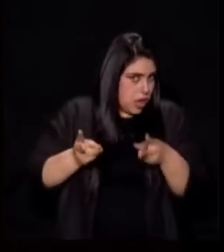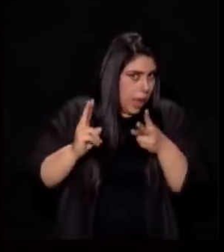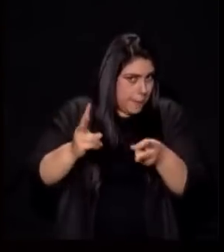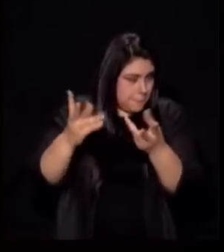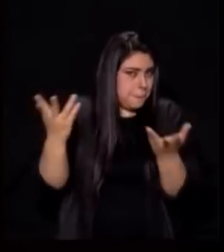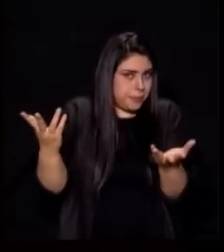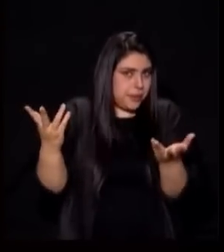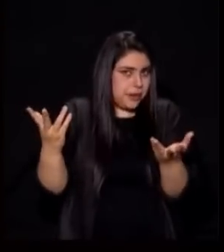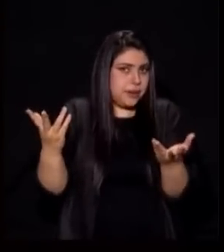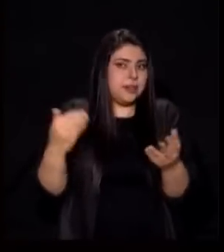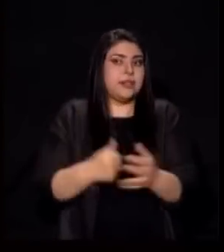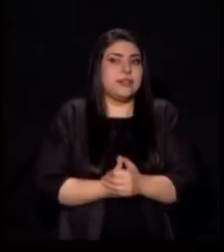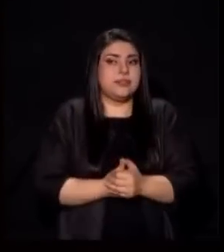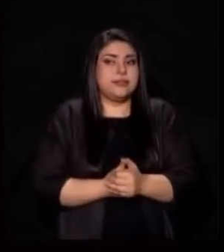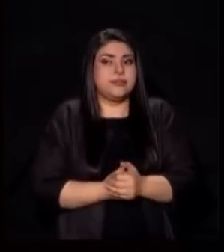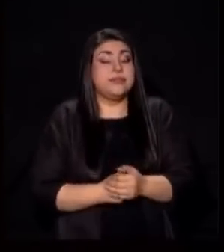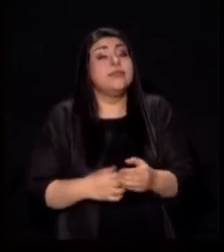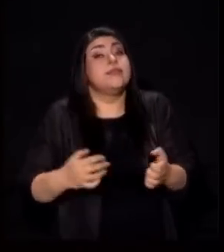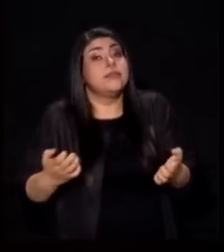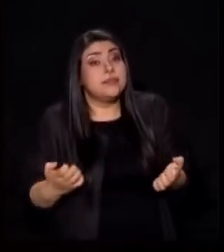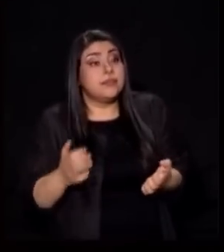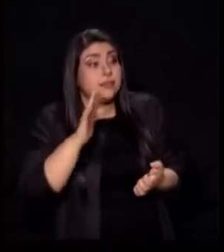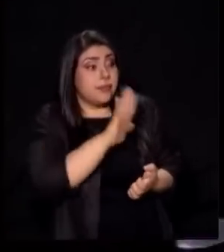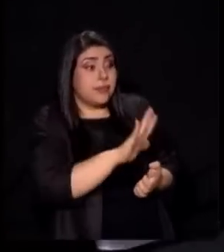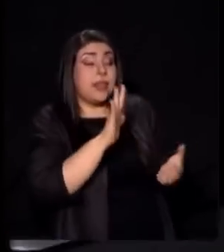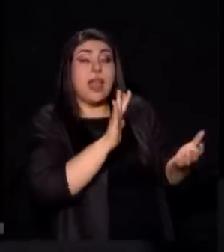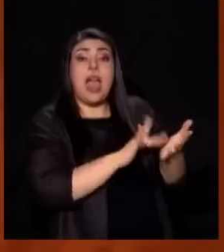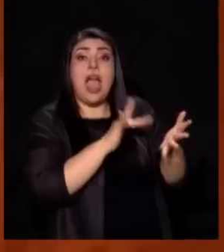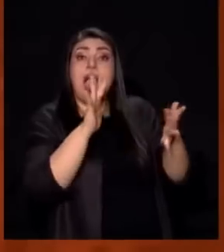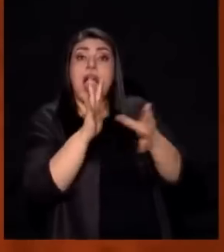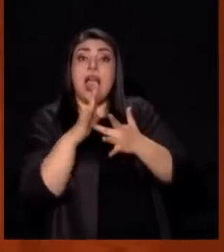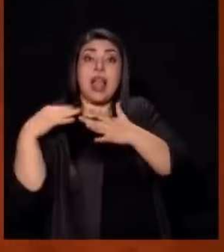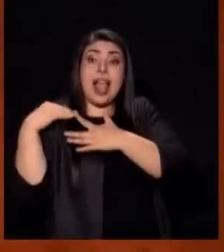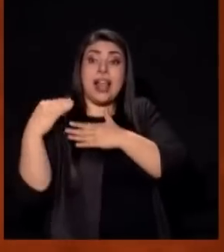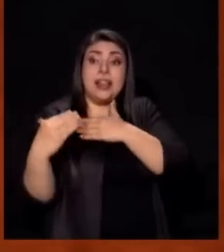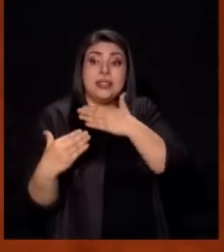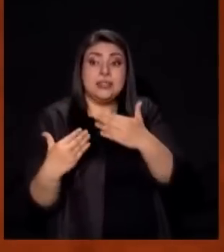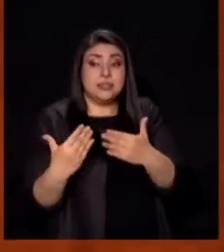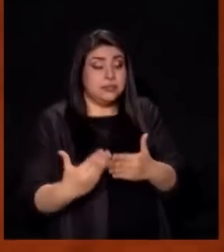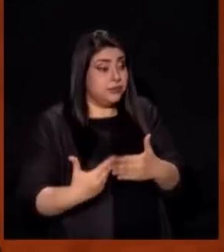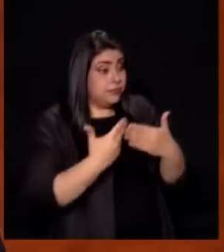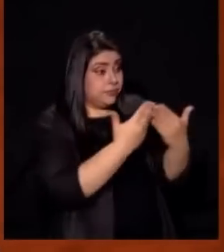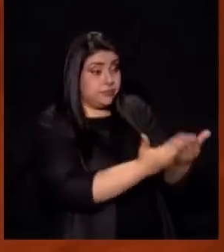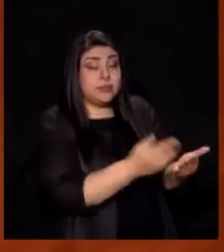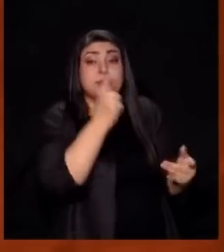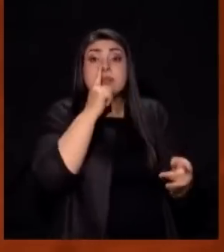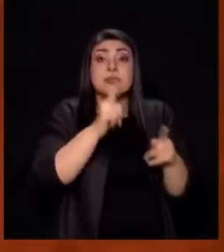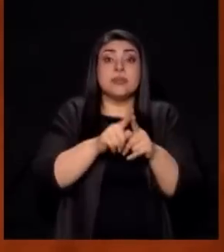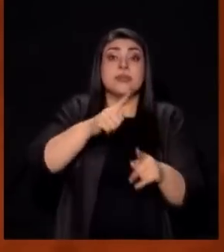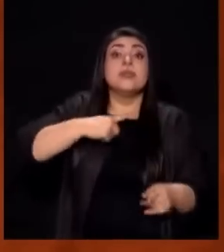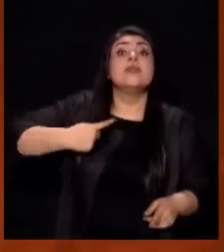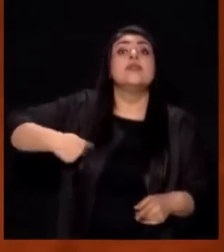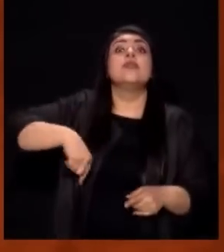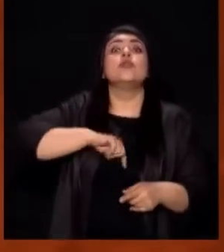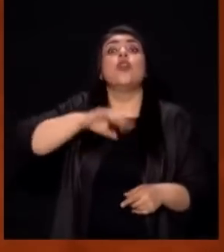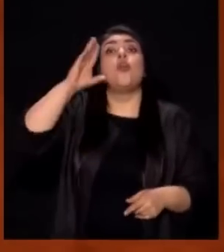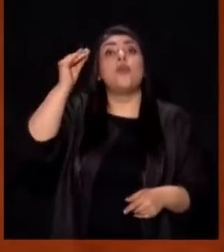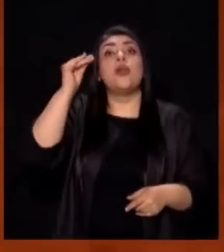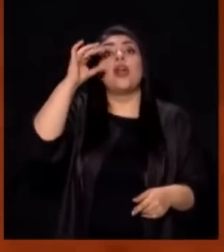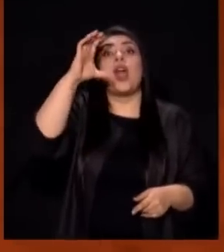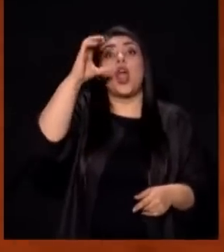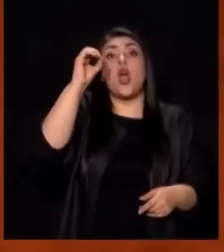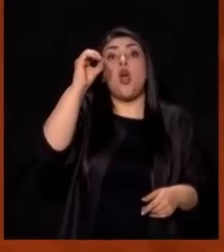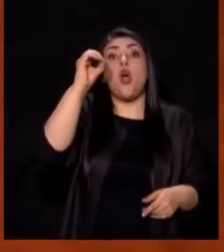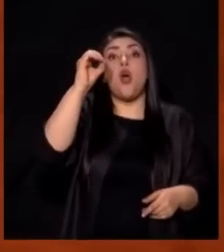A Jesús También te es otorgada A ti Porque eres Coheredero